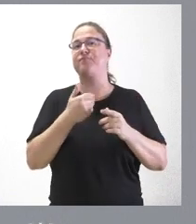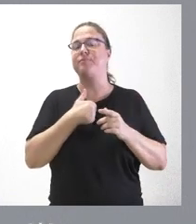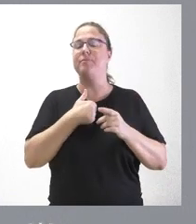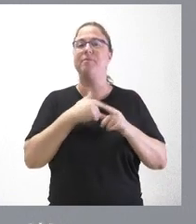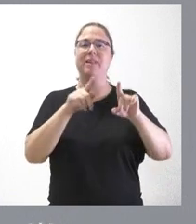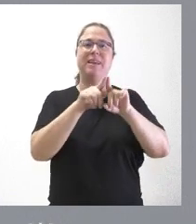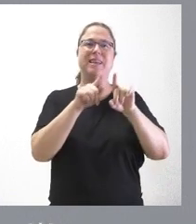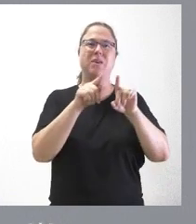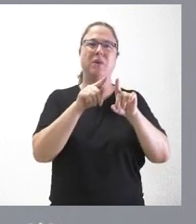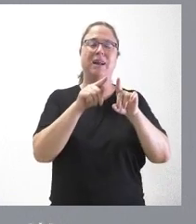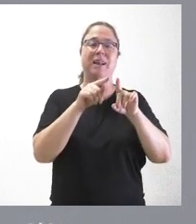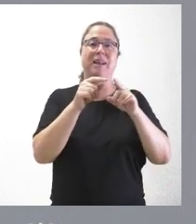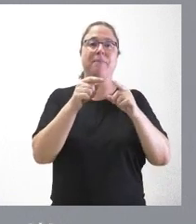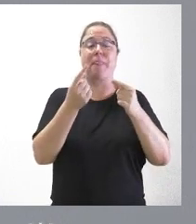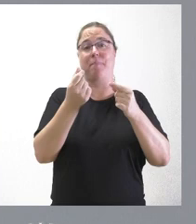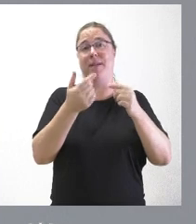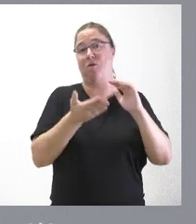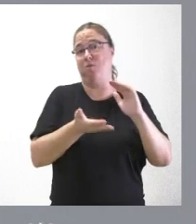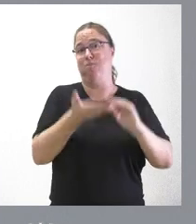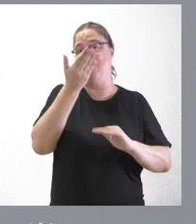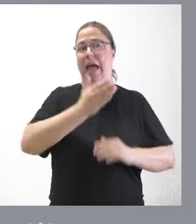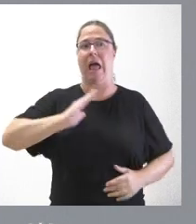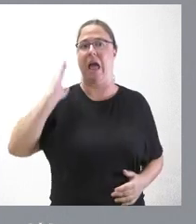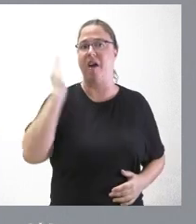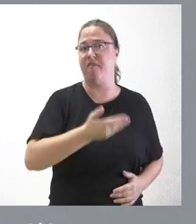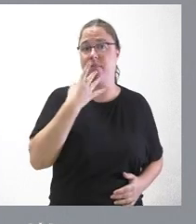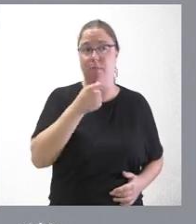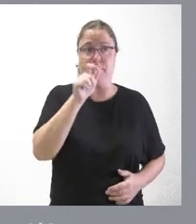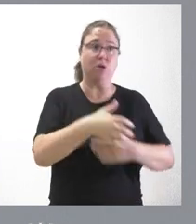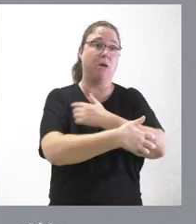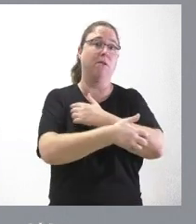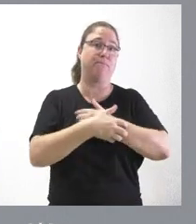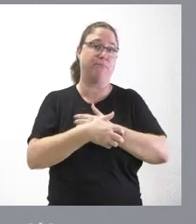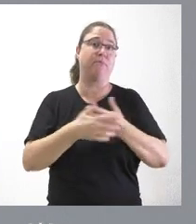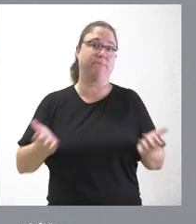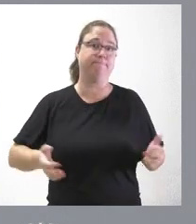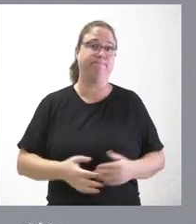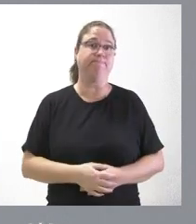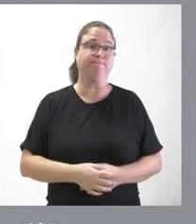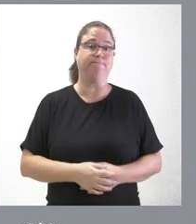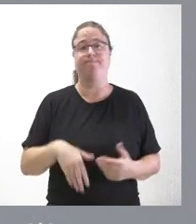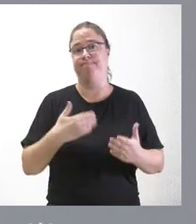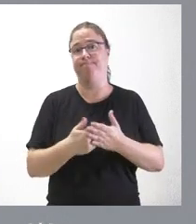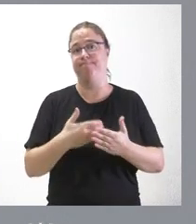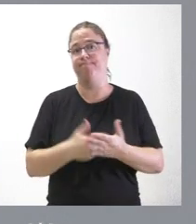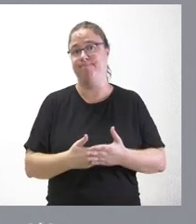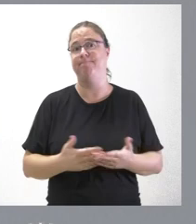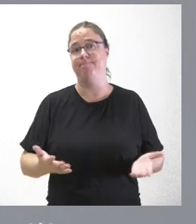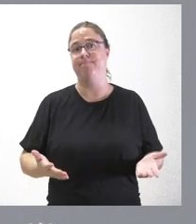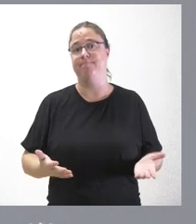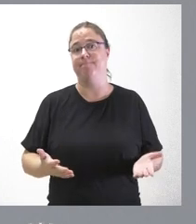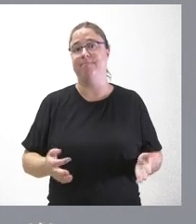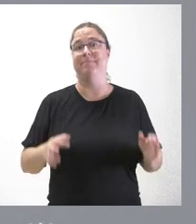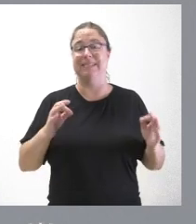es un impuesto que perjudica especialmente a las personas con menos recursos. Y es la demostración de que, especialmente,